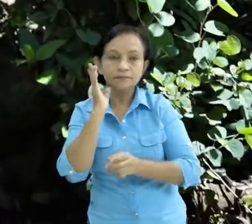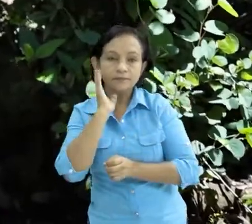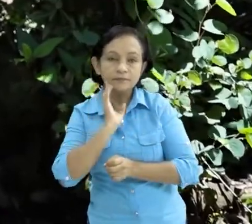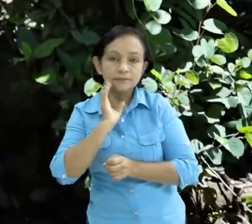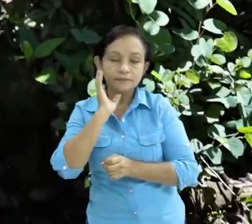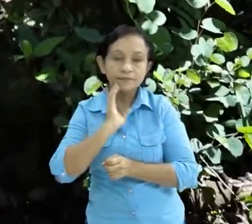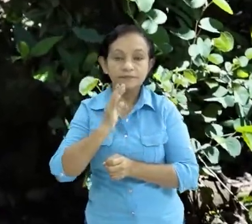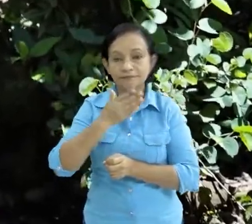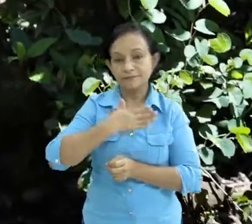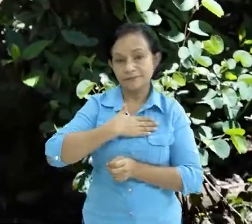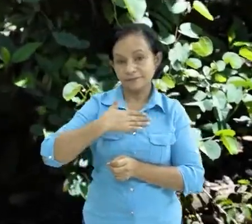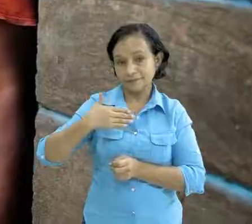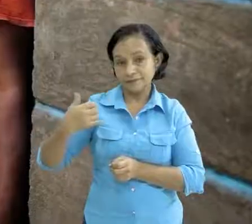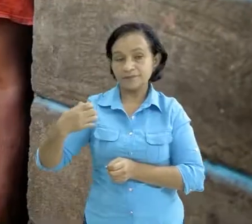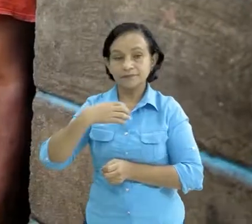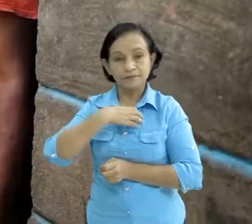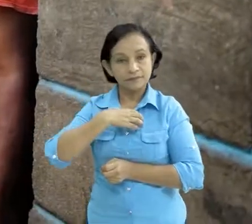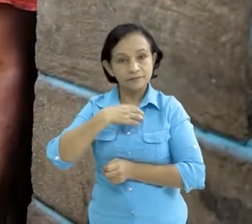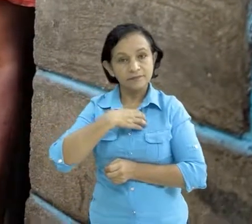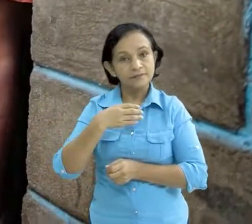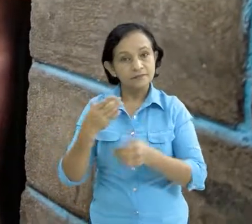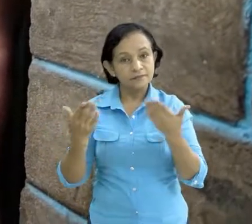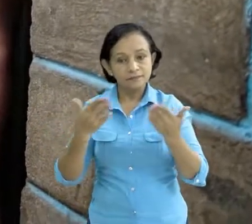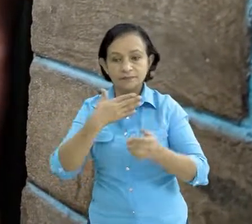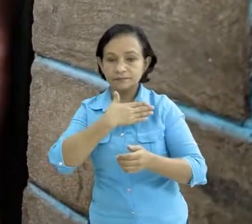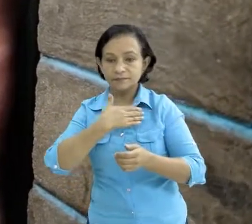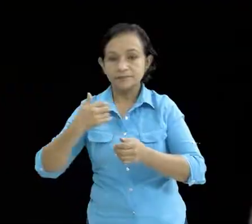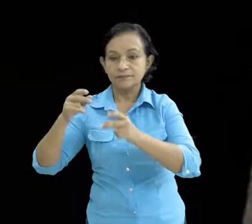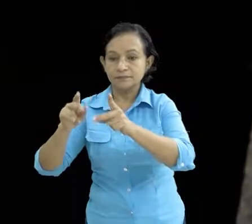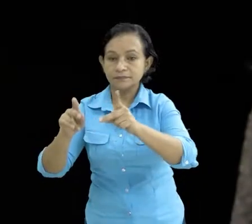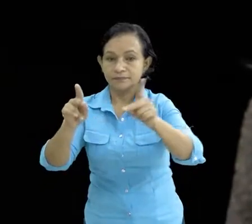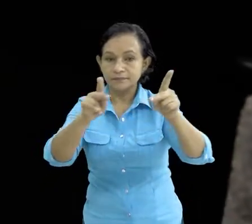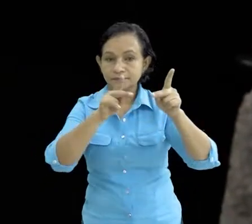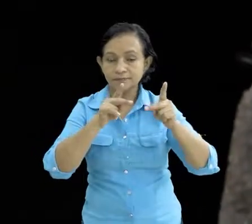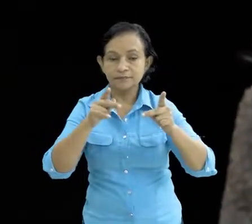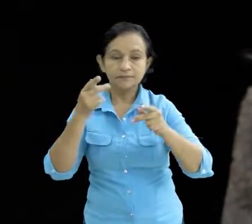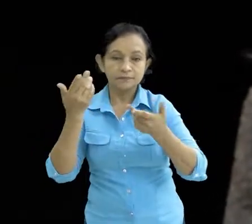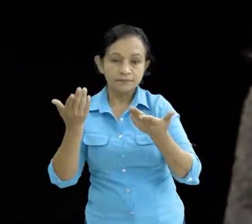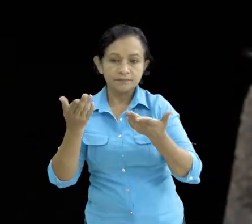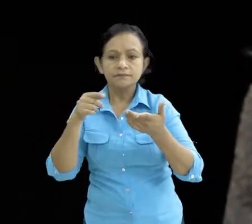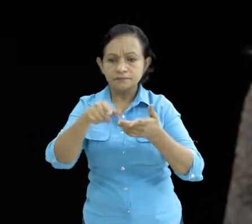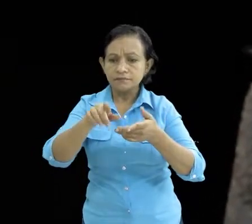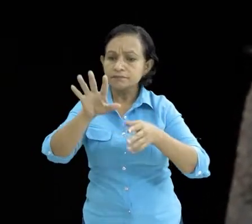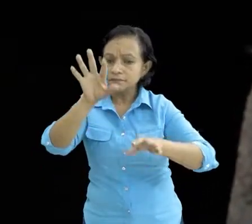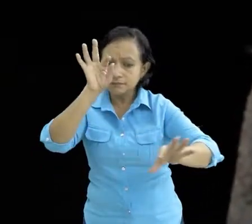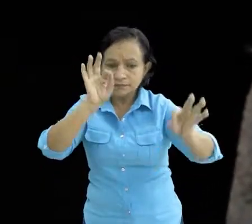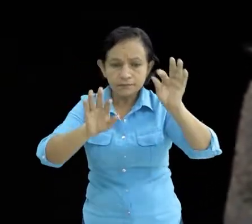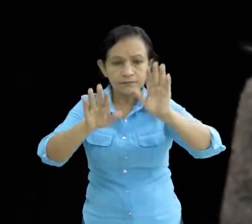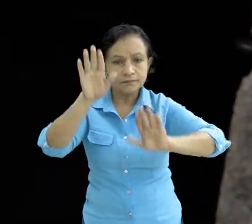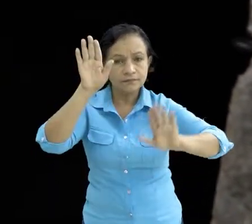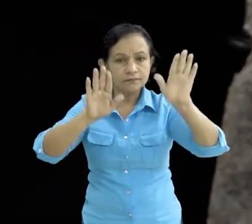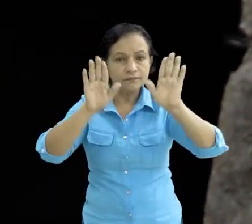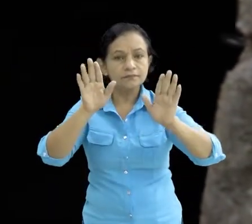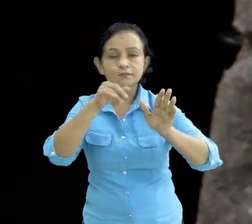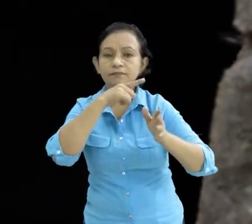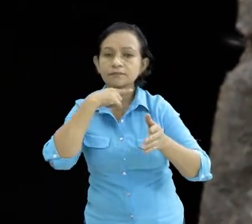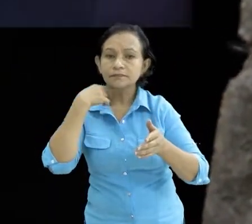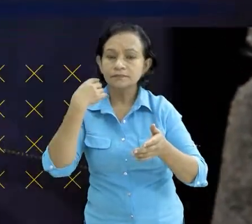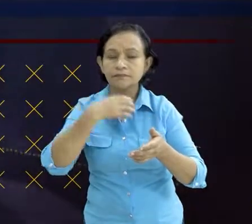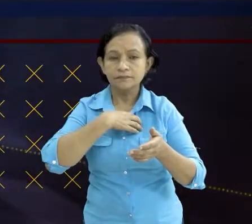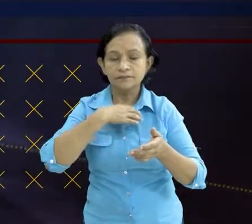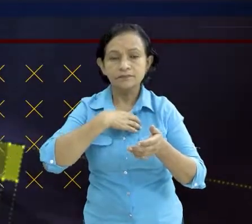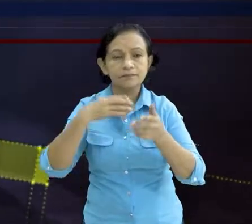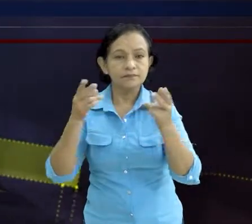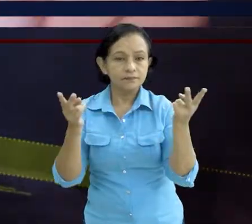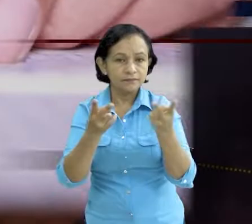súper mejor para nosotros y mejor para ellos porque ellos están tomados en cuenta de la realidad que están